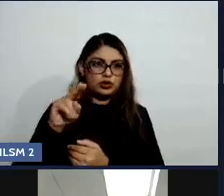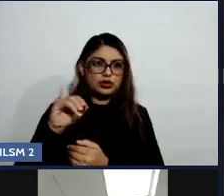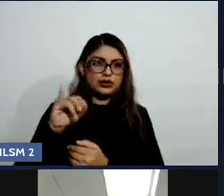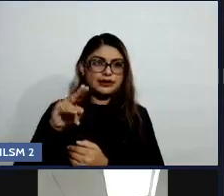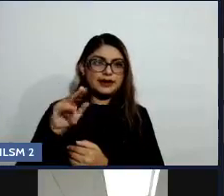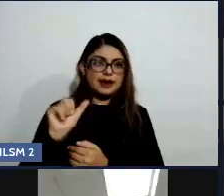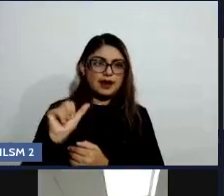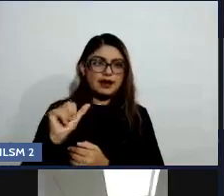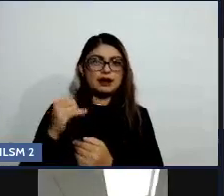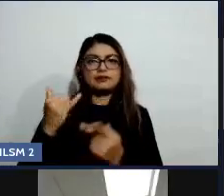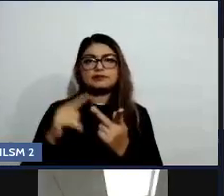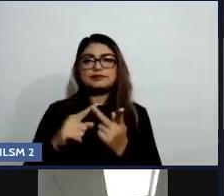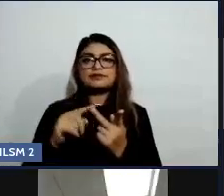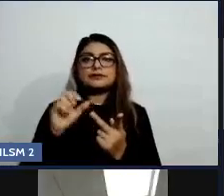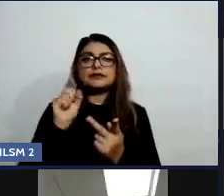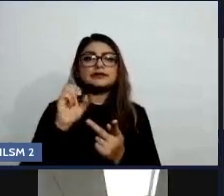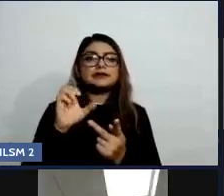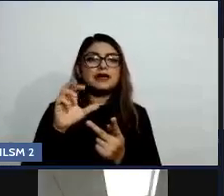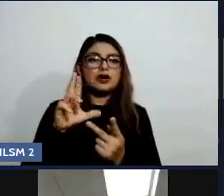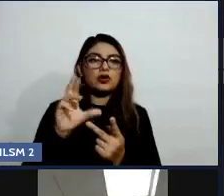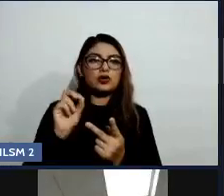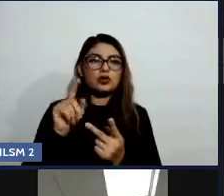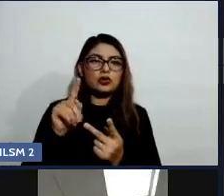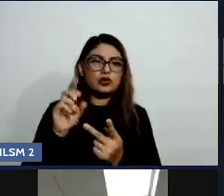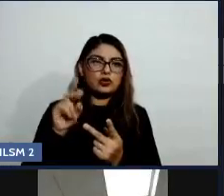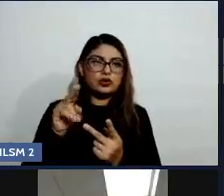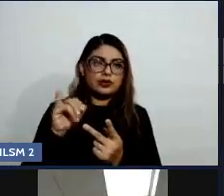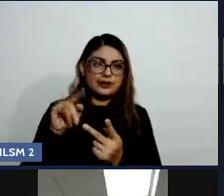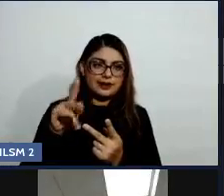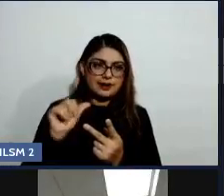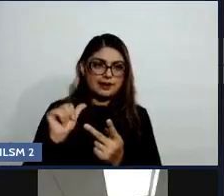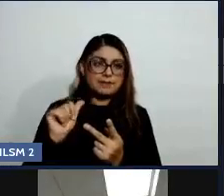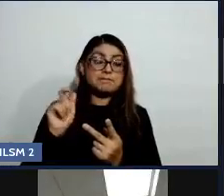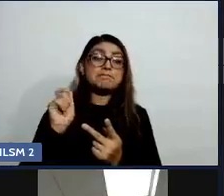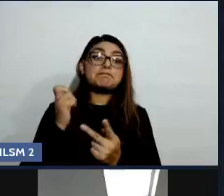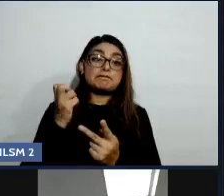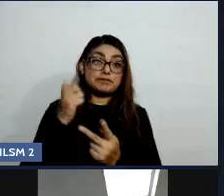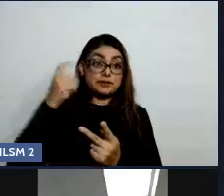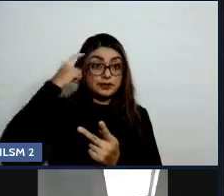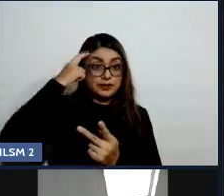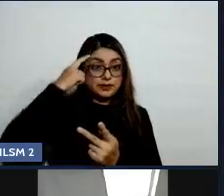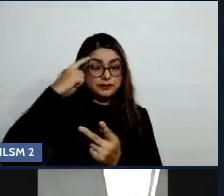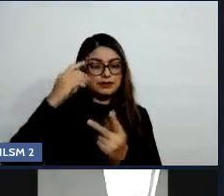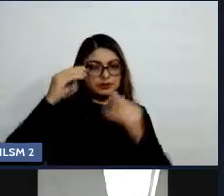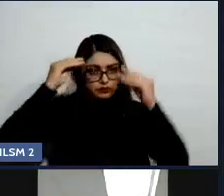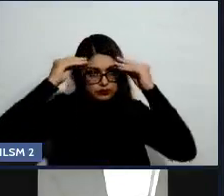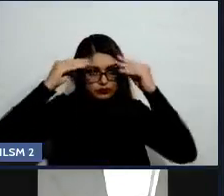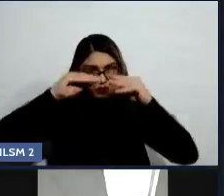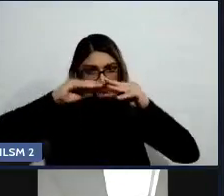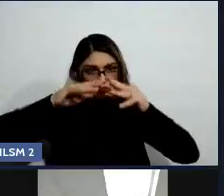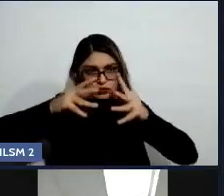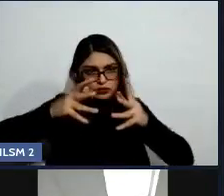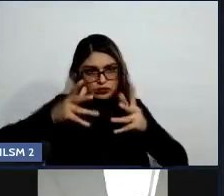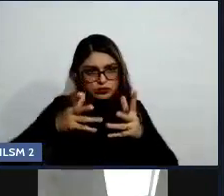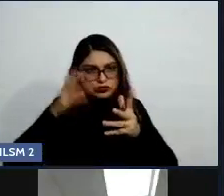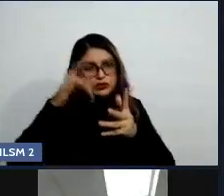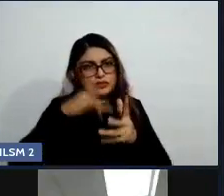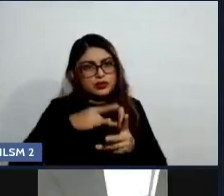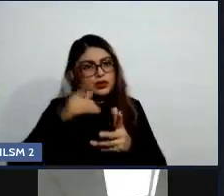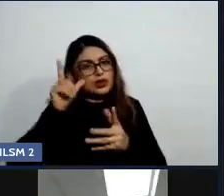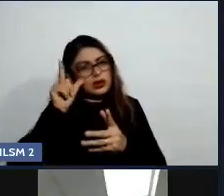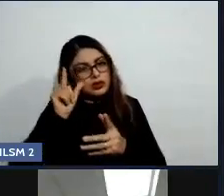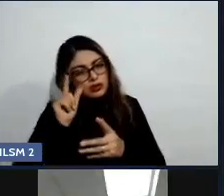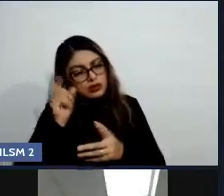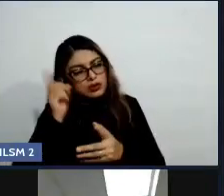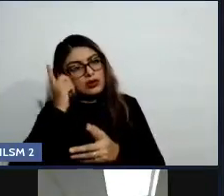para tener un sueño reparador. Entonces, ahí están estos alimentos que